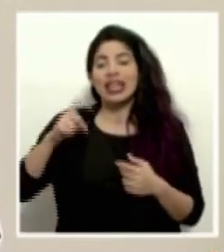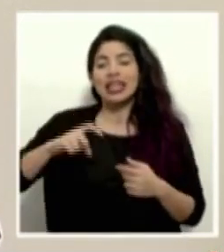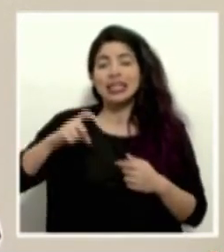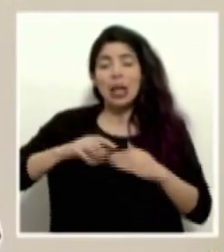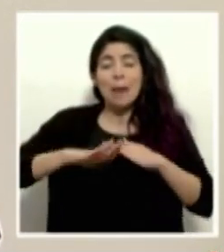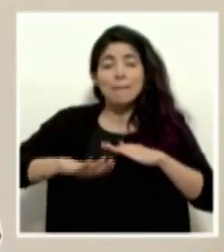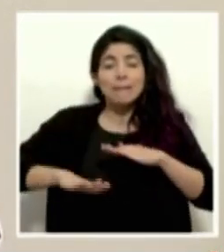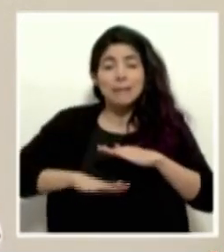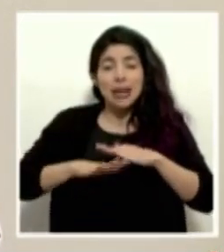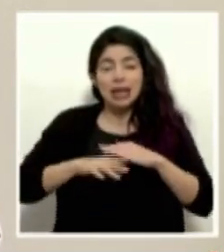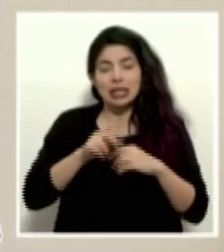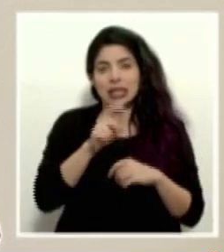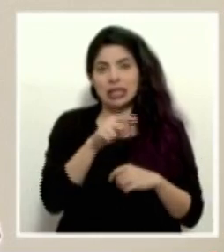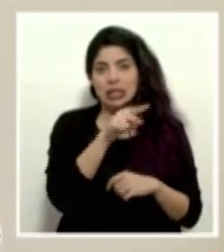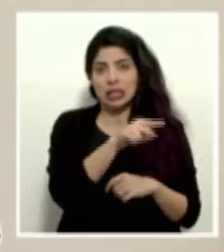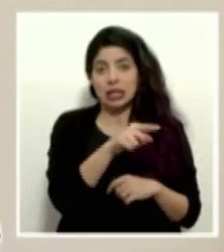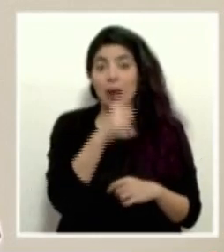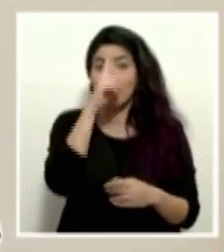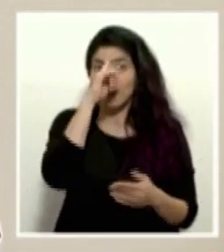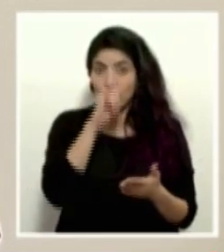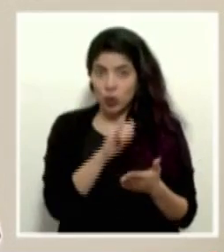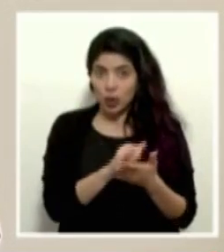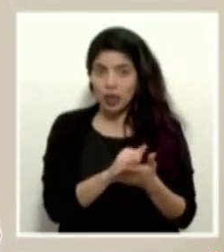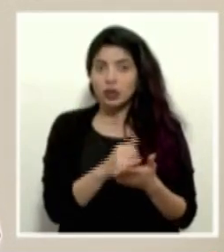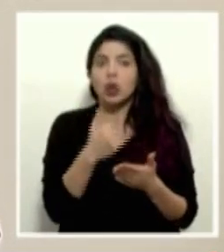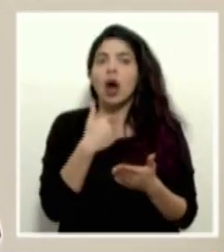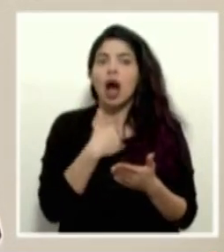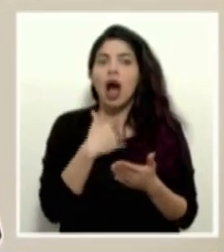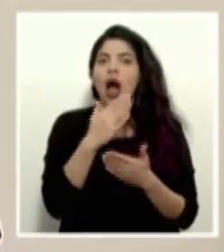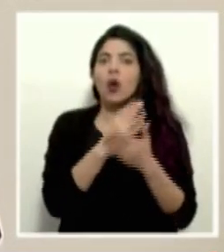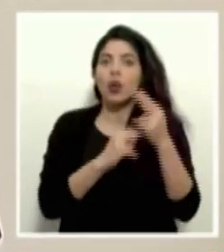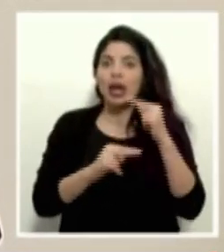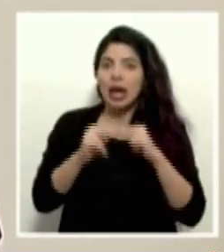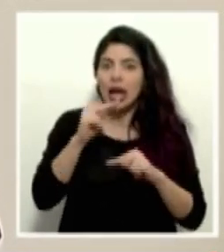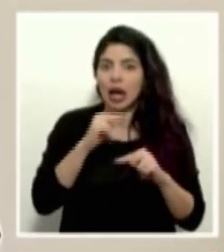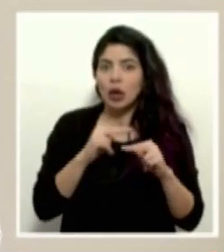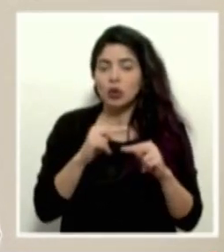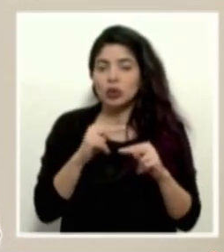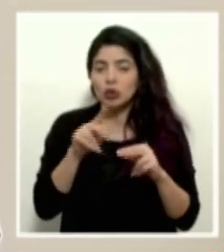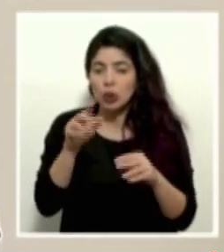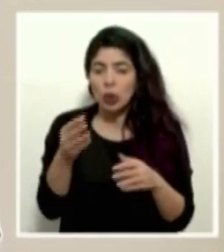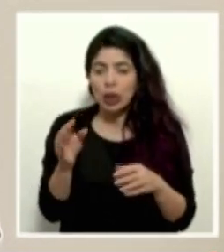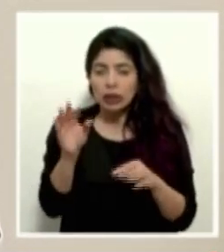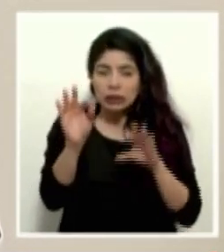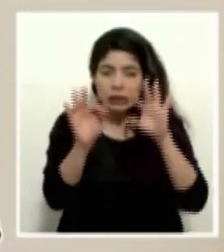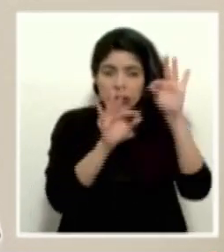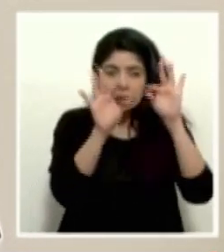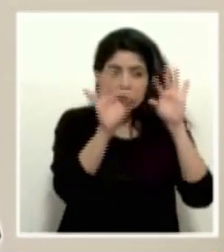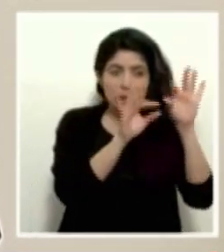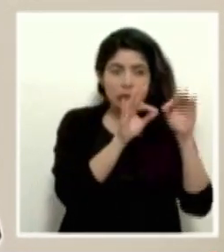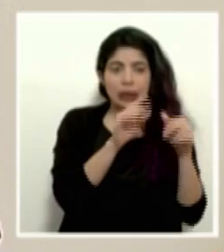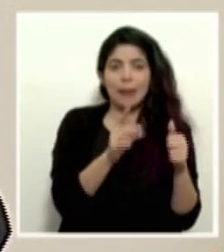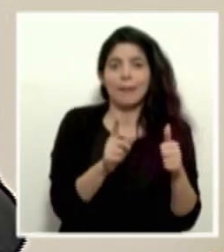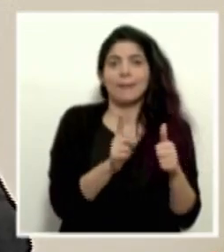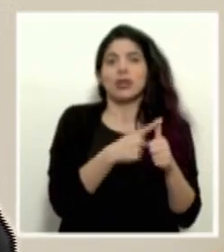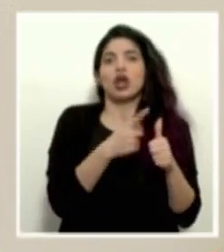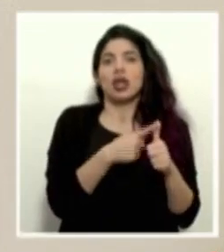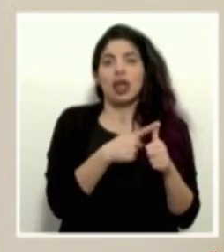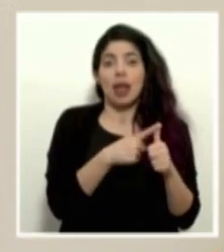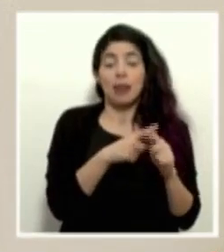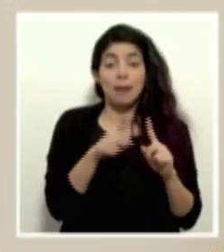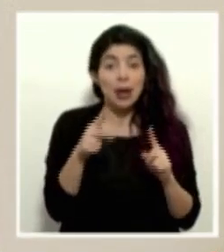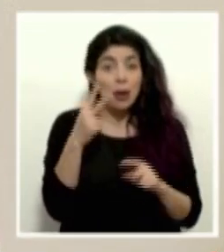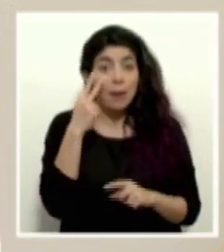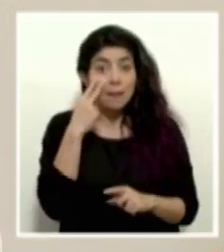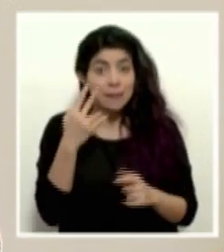necesidades más básicas, y justamente en esa línea también hay establecimientos que tratamos de priorizarlas en ese nivel de riesgo y poder habilitarlos. Pero vean que